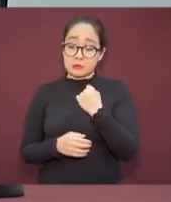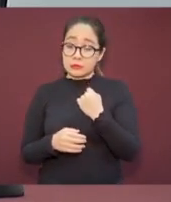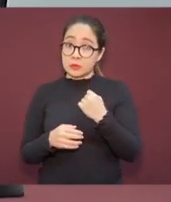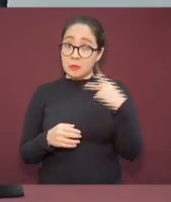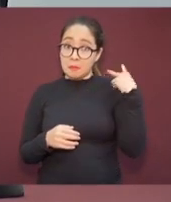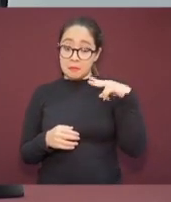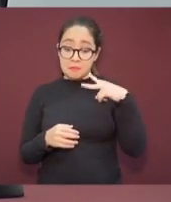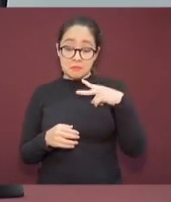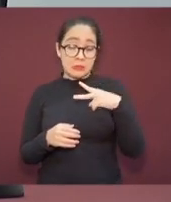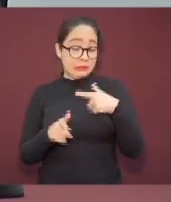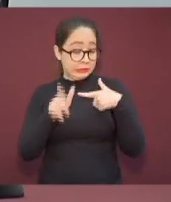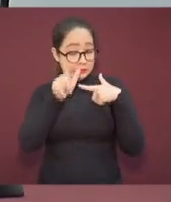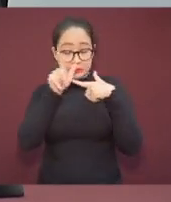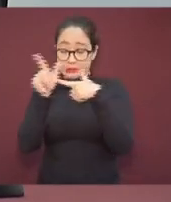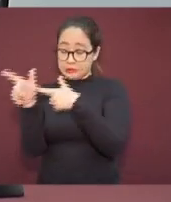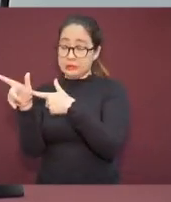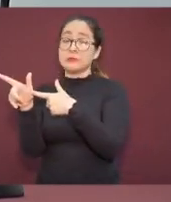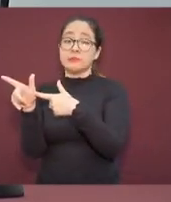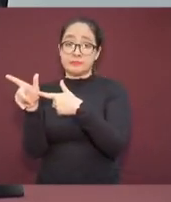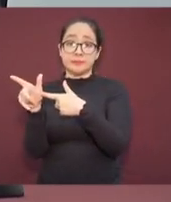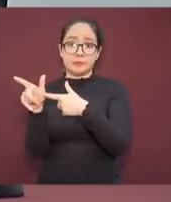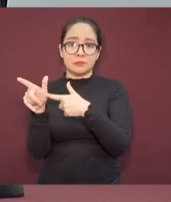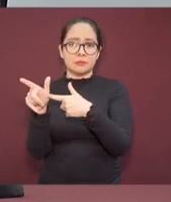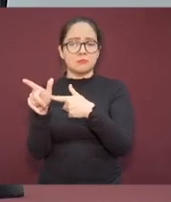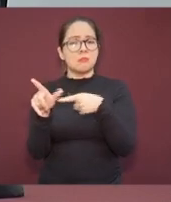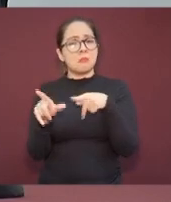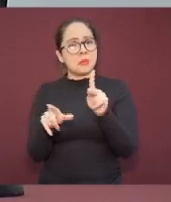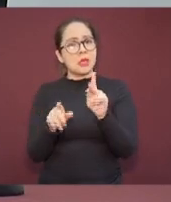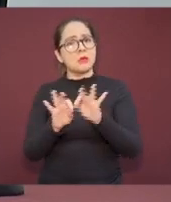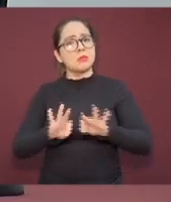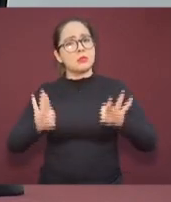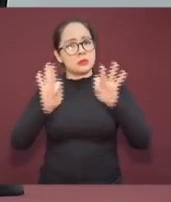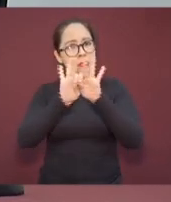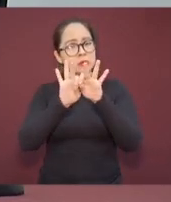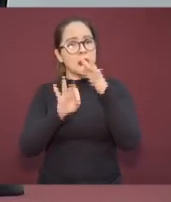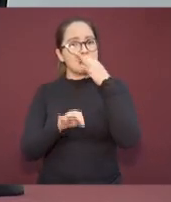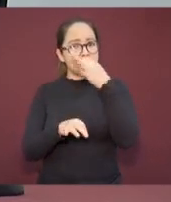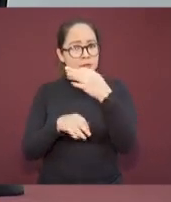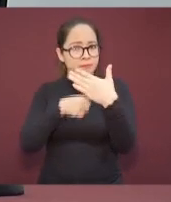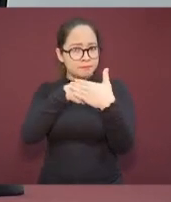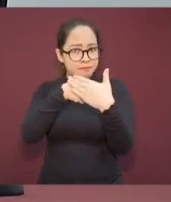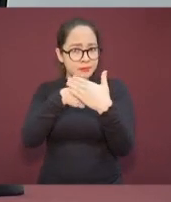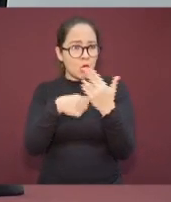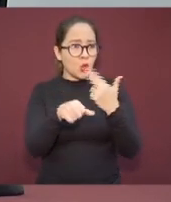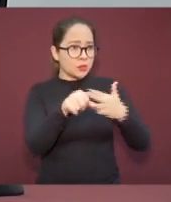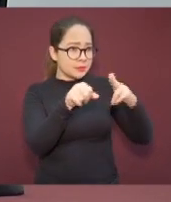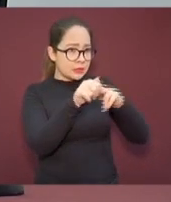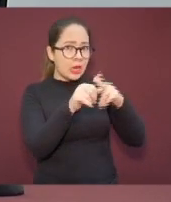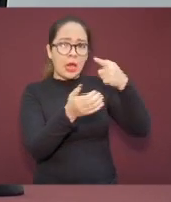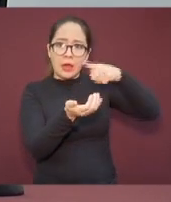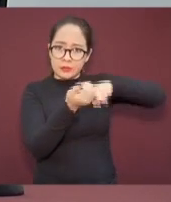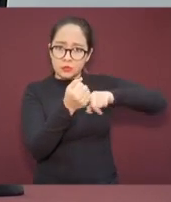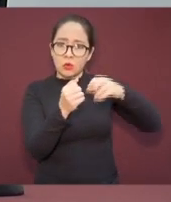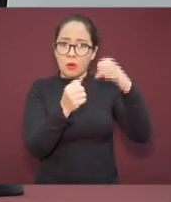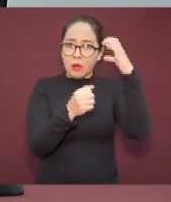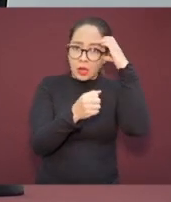importante mencionar que se ha logrado mantener estable la ocupación hospitalaria,